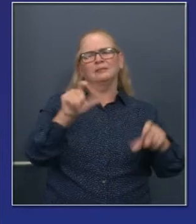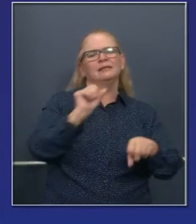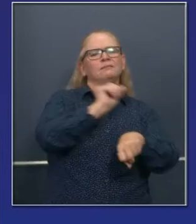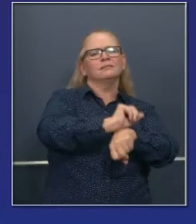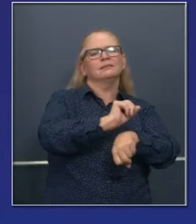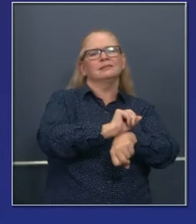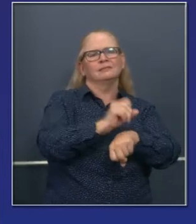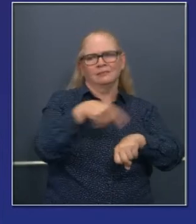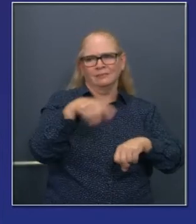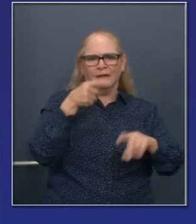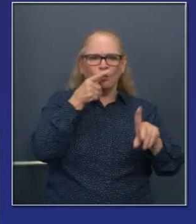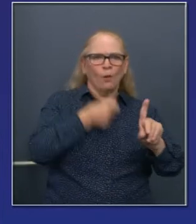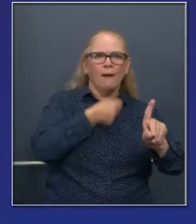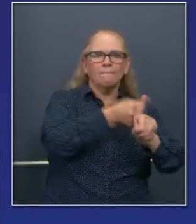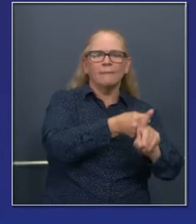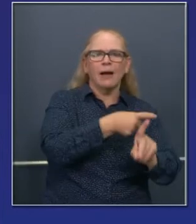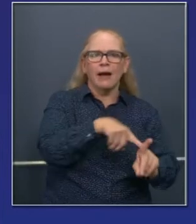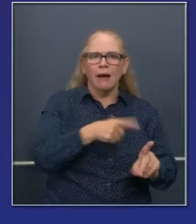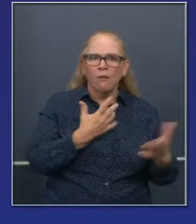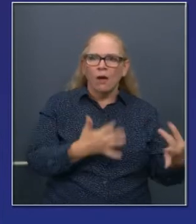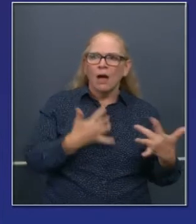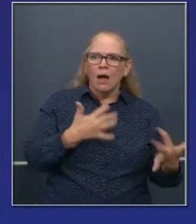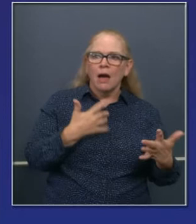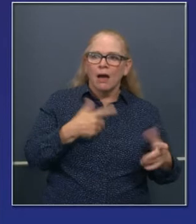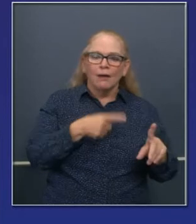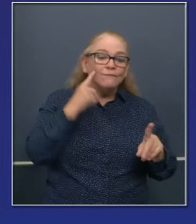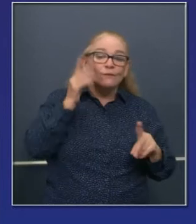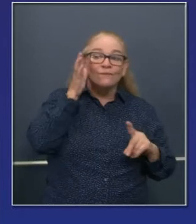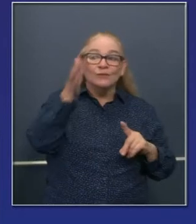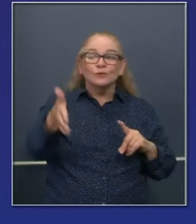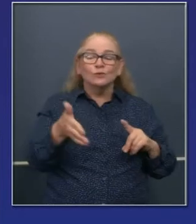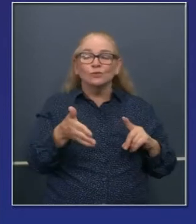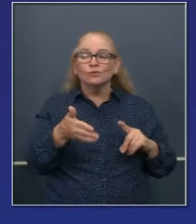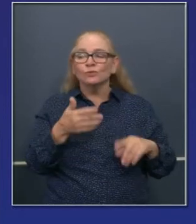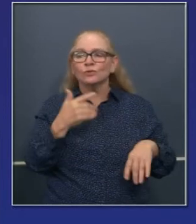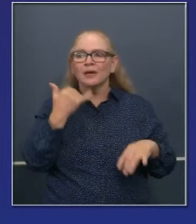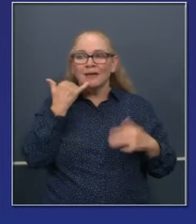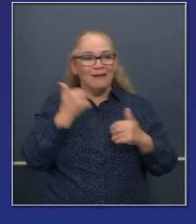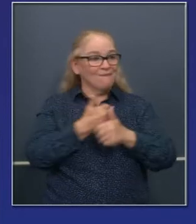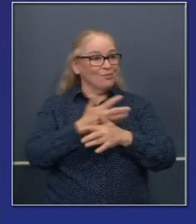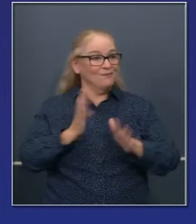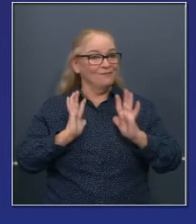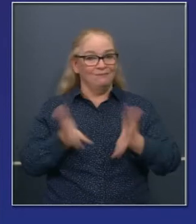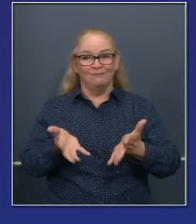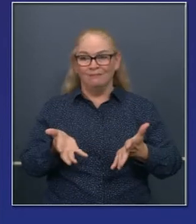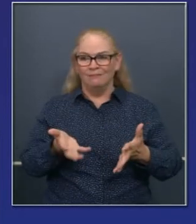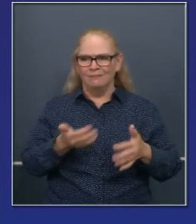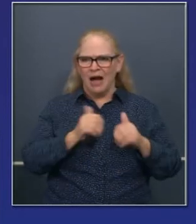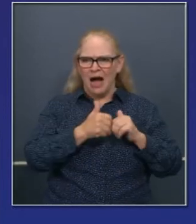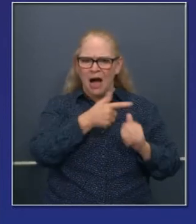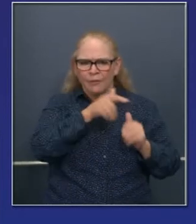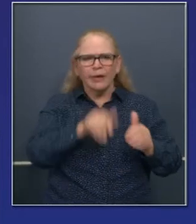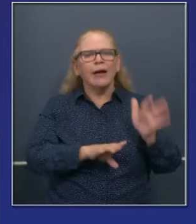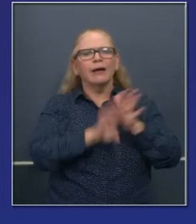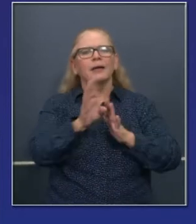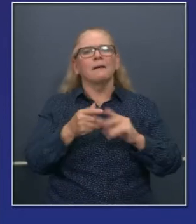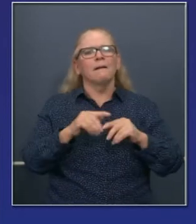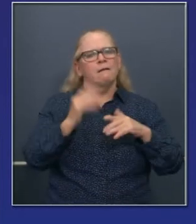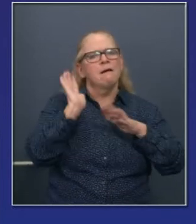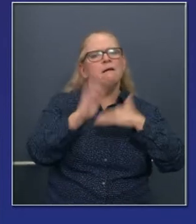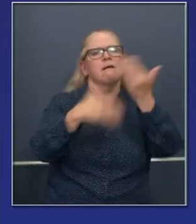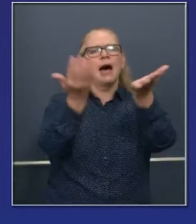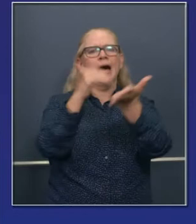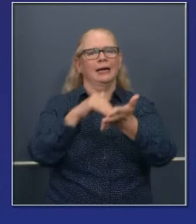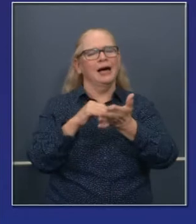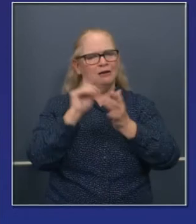en la economía, que necesitan más apoyo para recuperarse de los últimos seis meses. No te puedes recuperar a menos que recuperes la